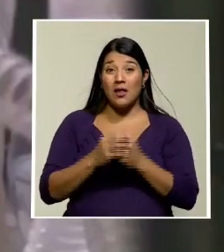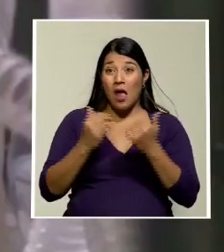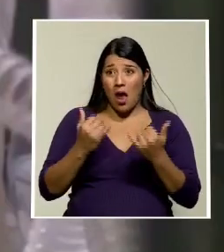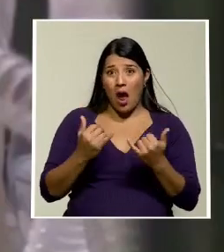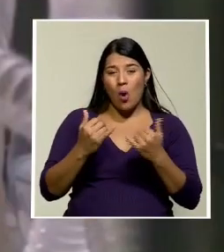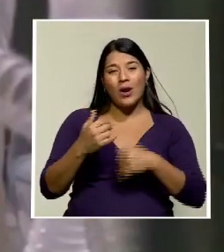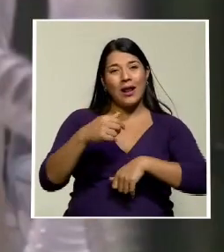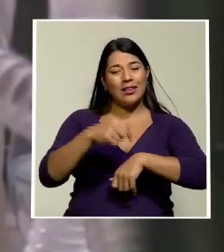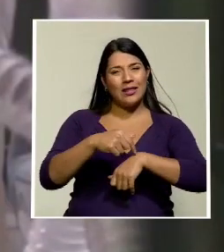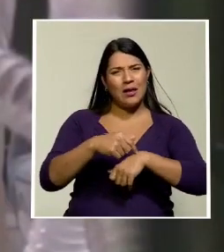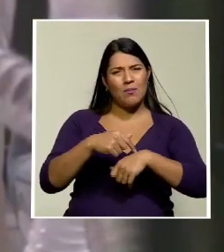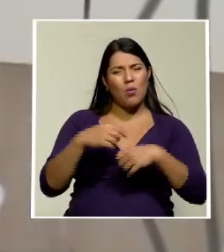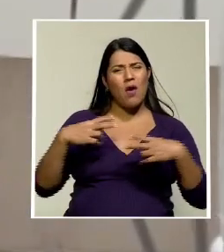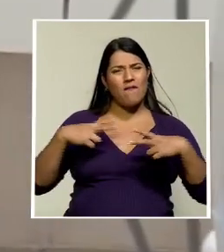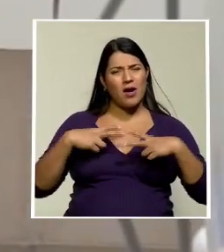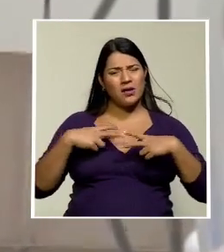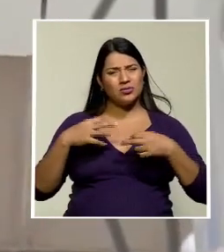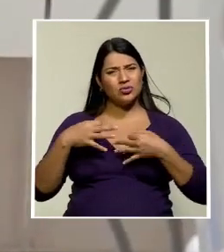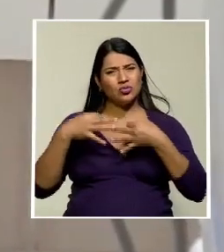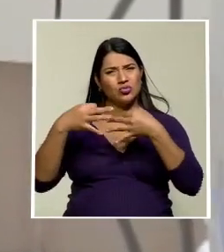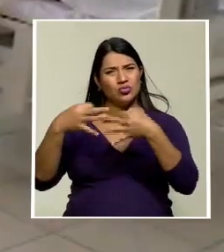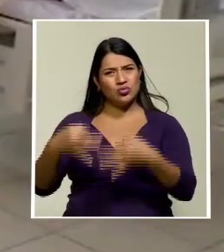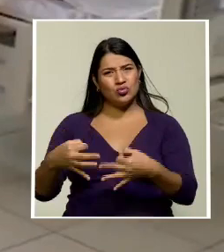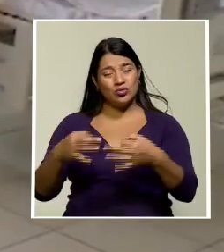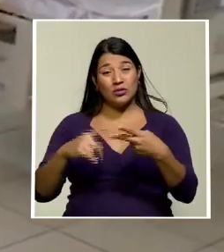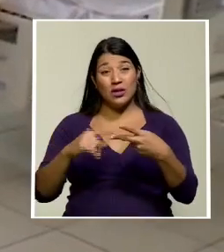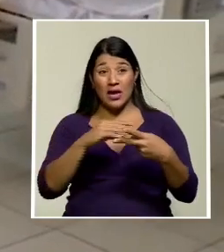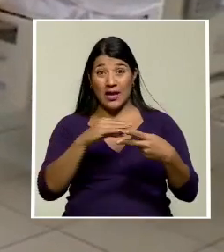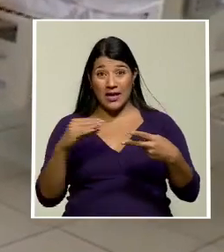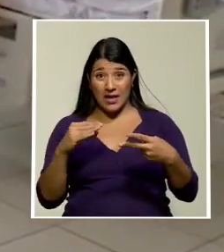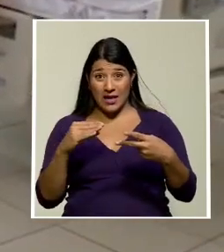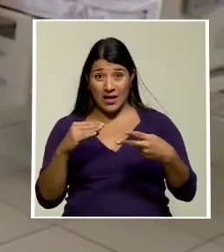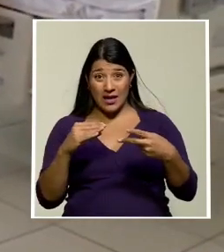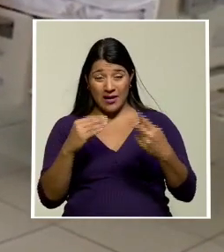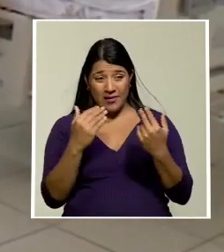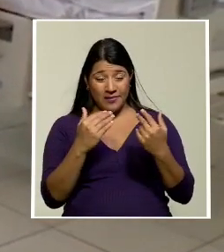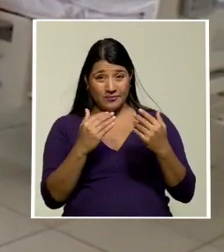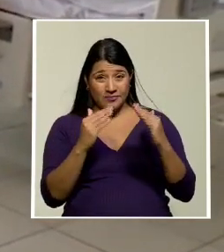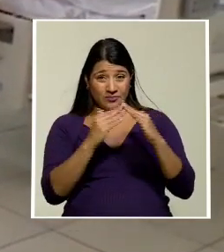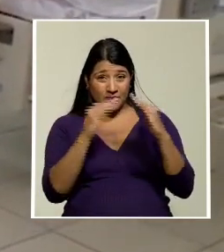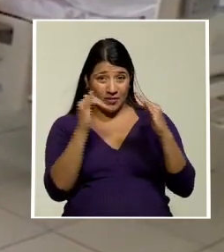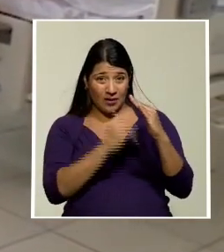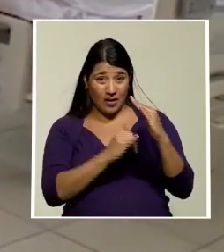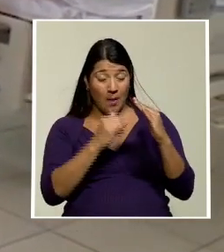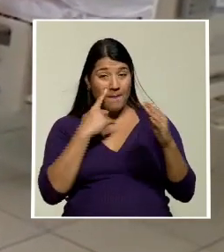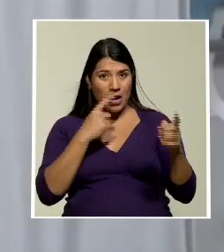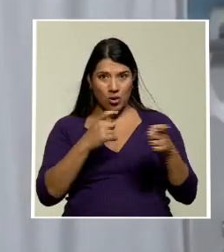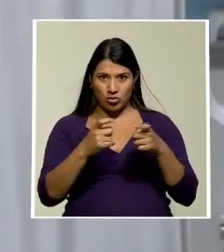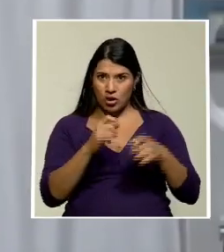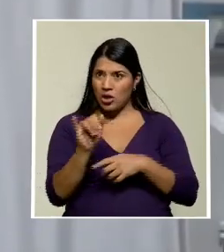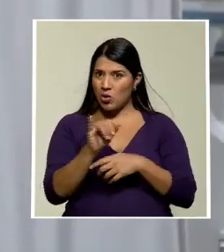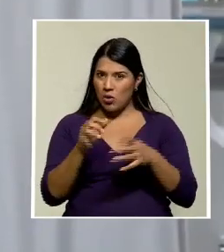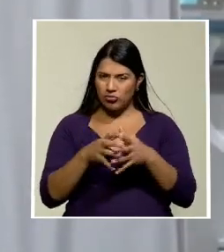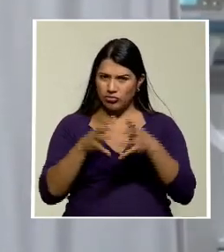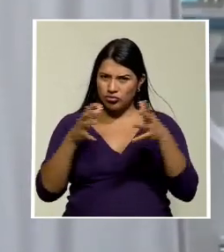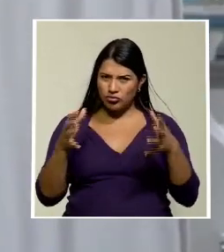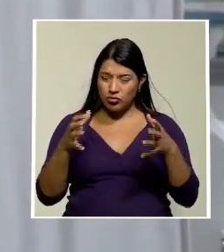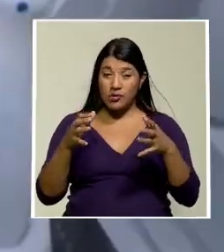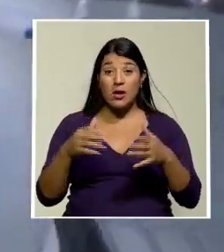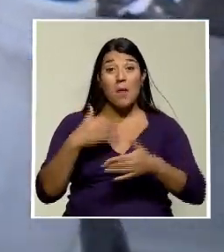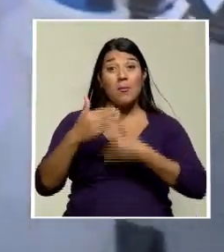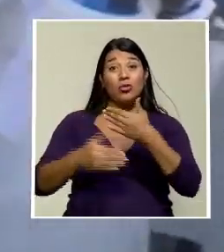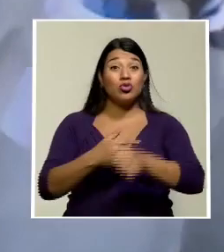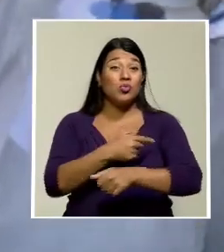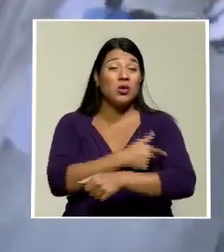vacaciones en las regiones más afectadas ordenada por el gobierno para contenerlos el ratio de vacunación continúa sin embargo siendo